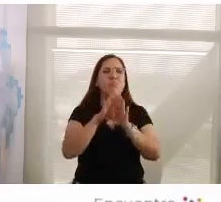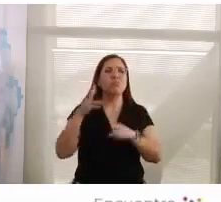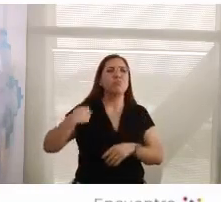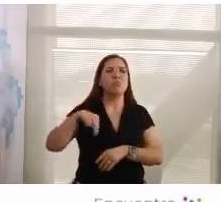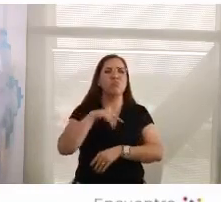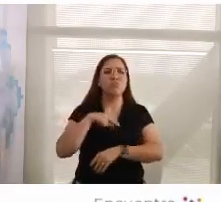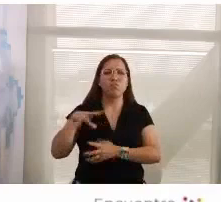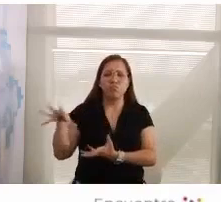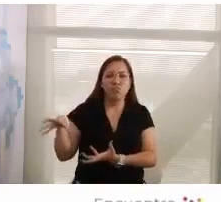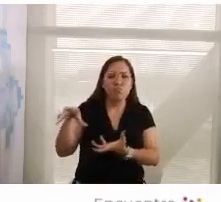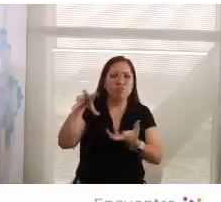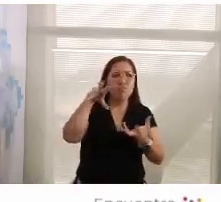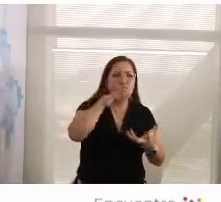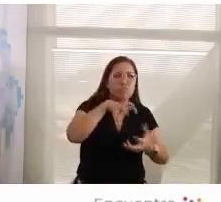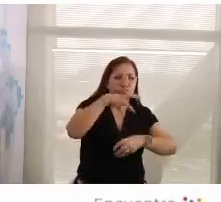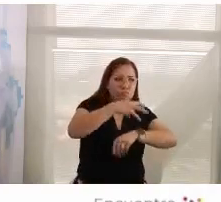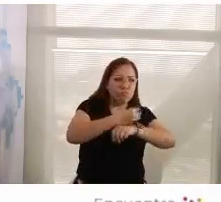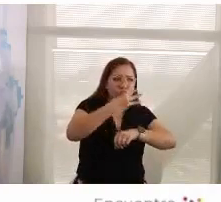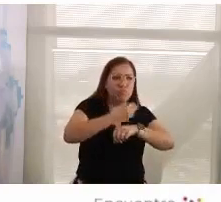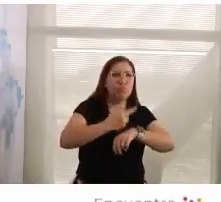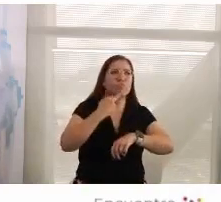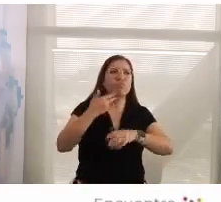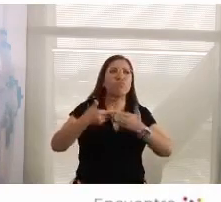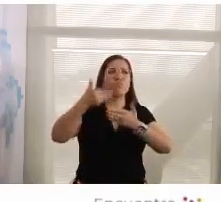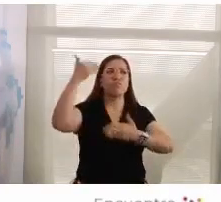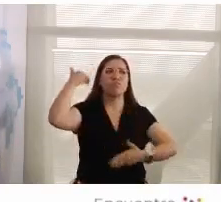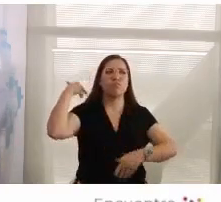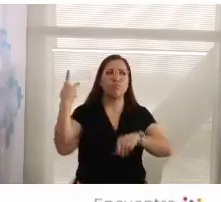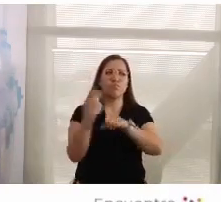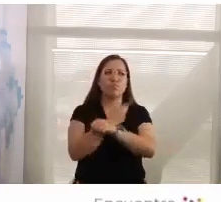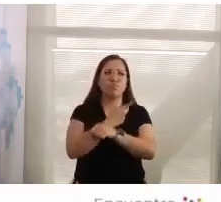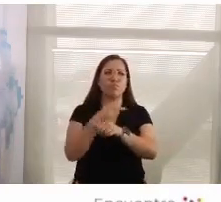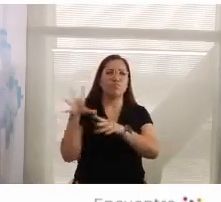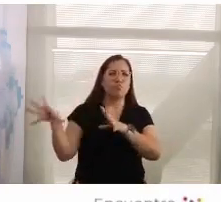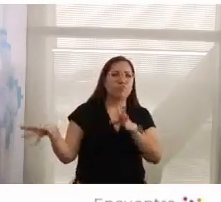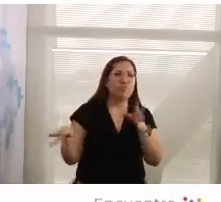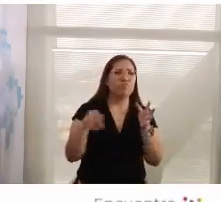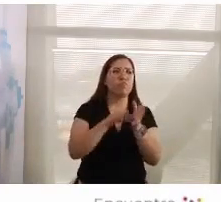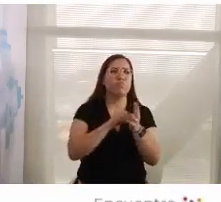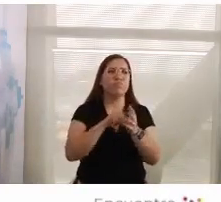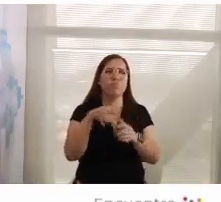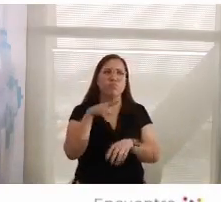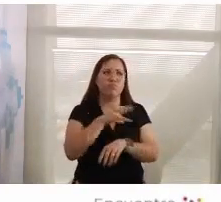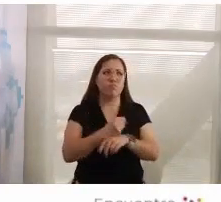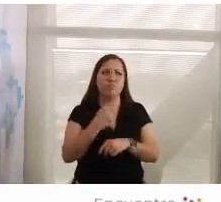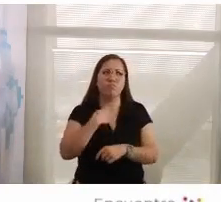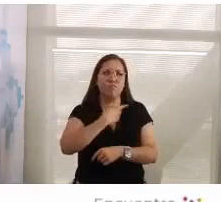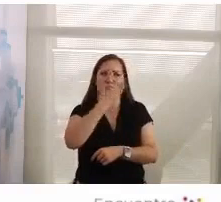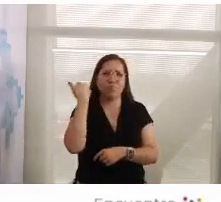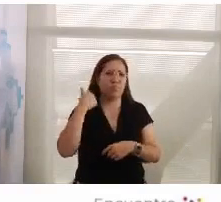pasado me parece que son dos spots analíticos y no estoy seguro por cual